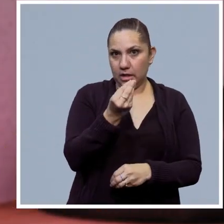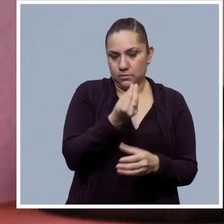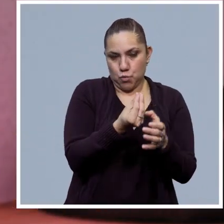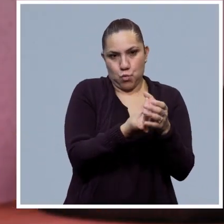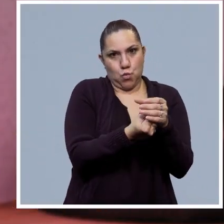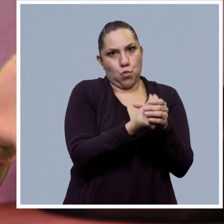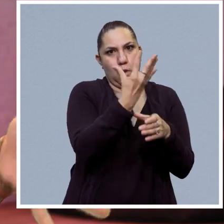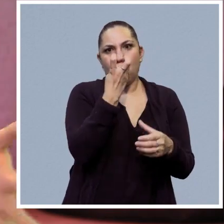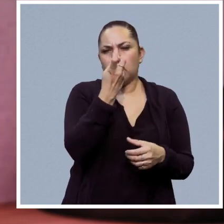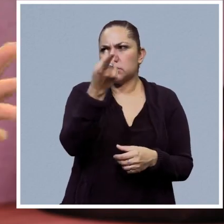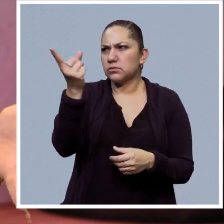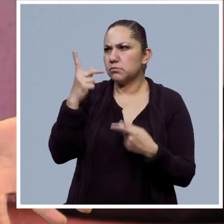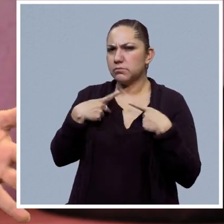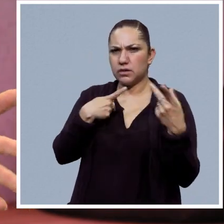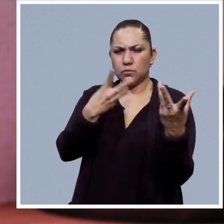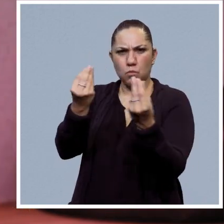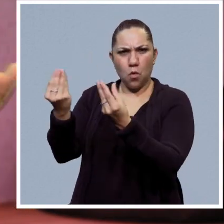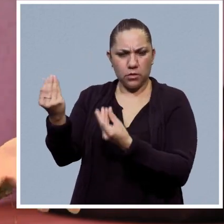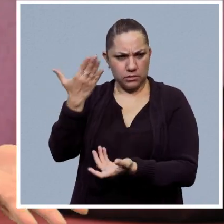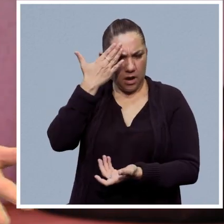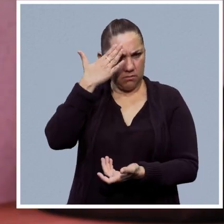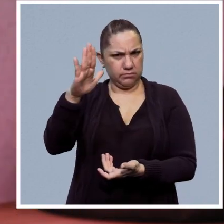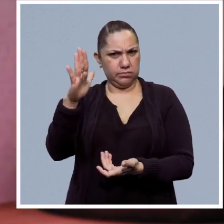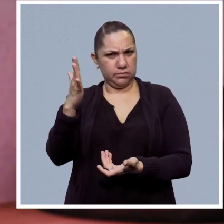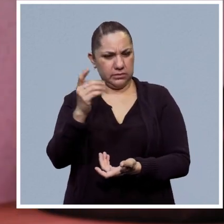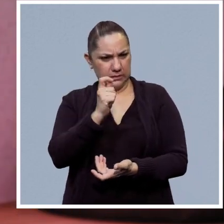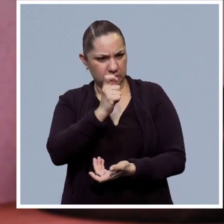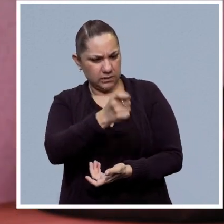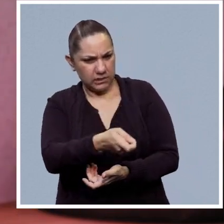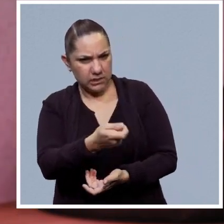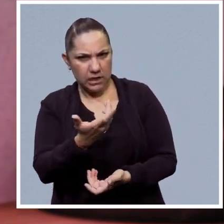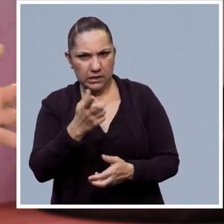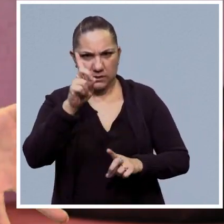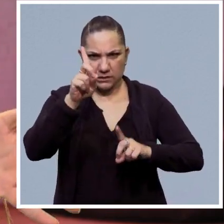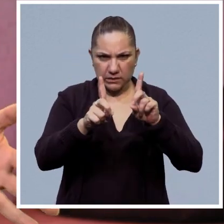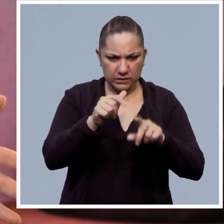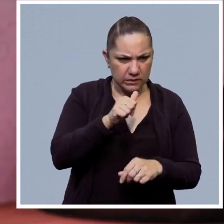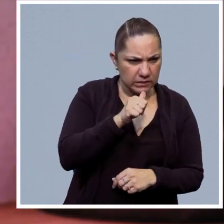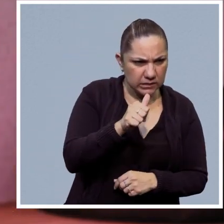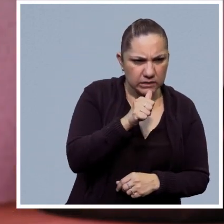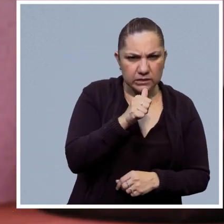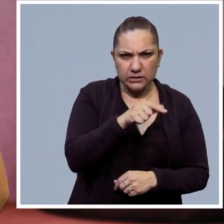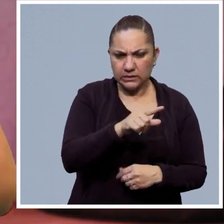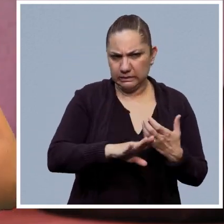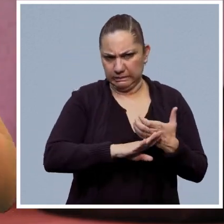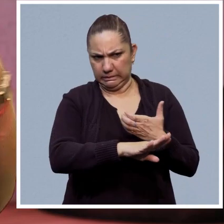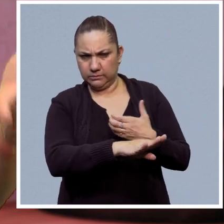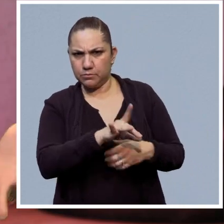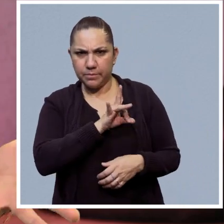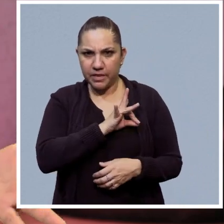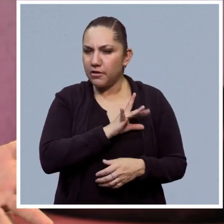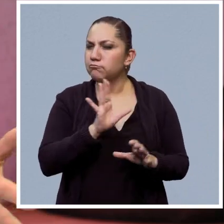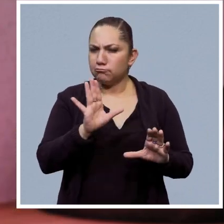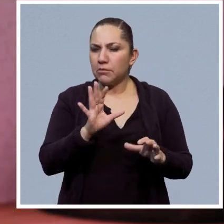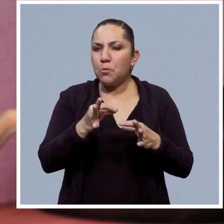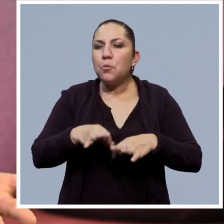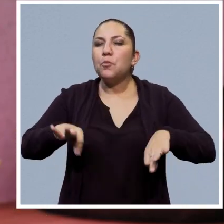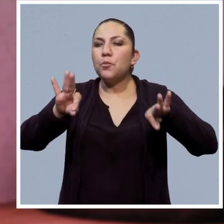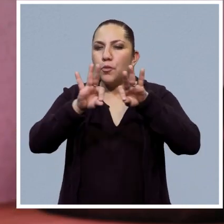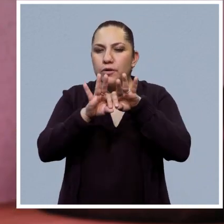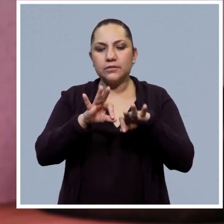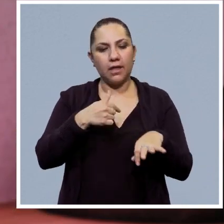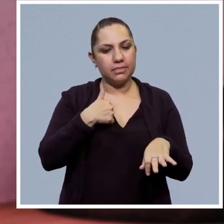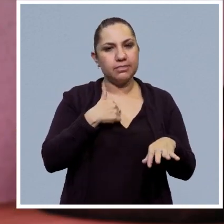supuesto que además de desconcierto e intriga, pues para muchas personas puede llegar a causar un poco de miedo, pero pues hay que recordar que también si la